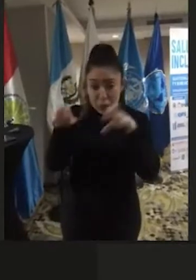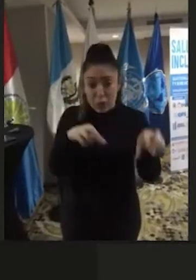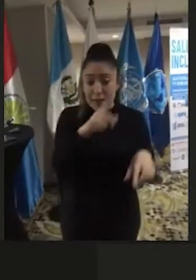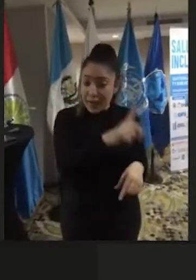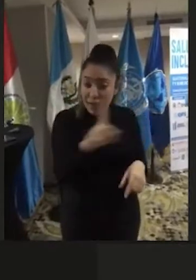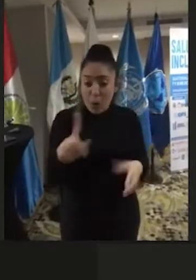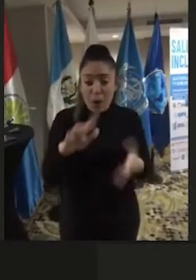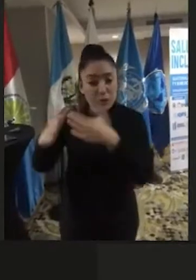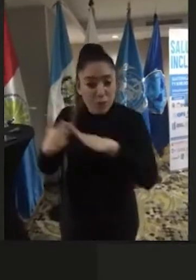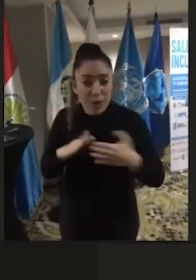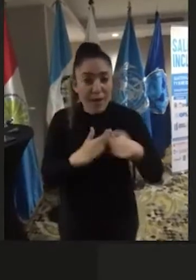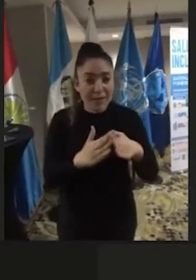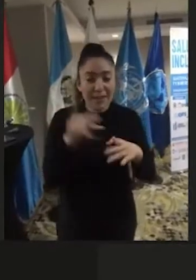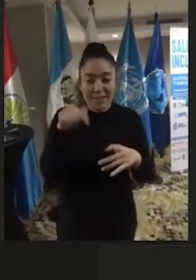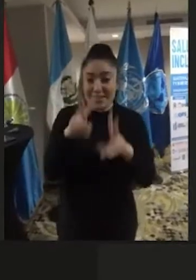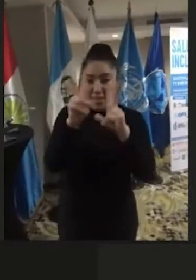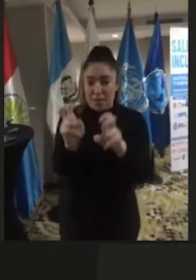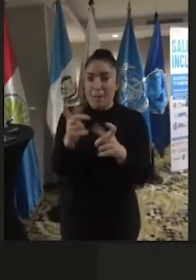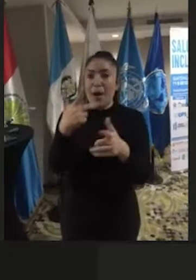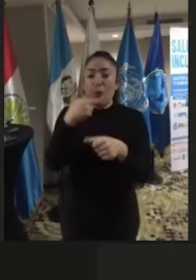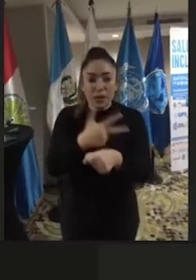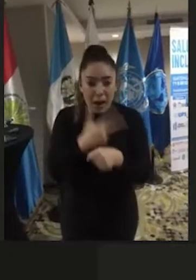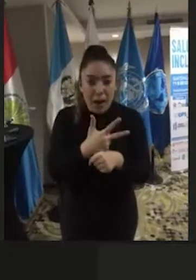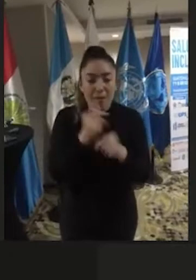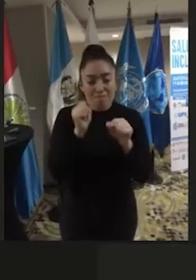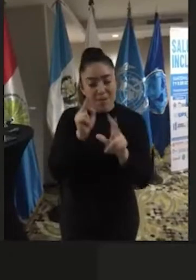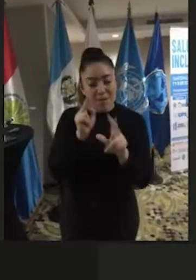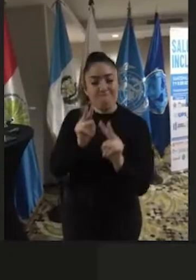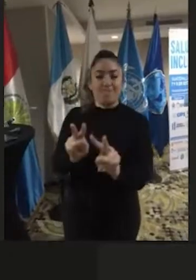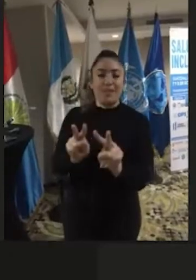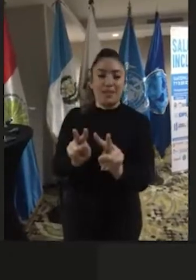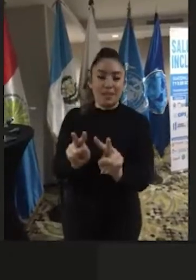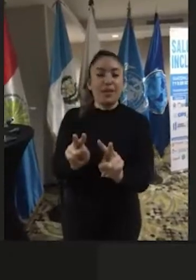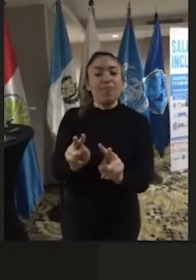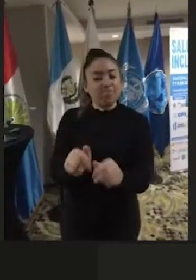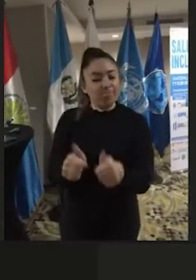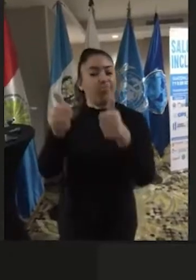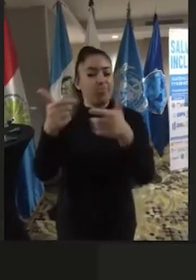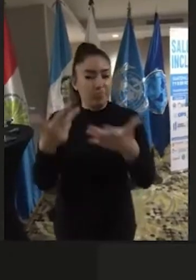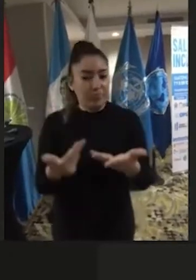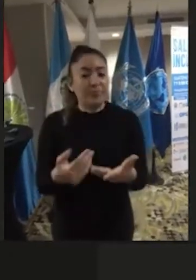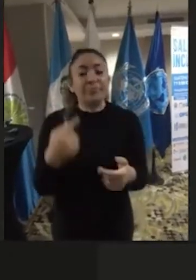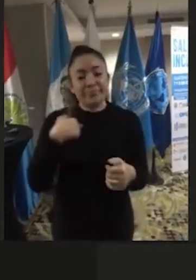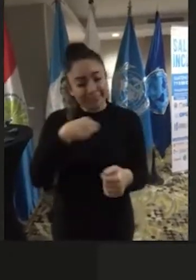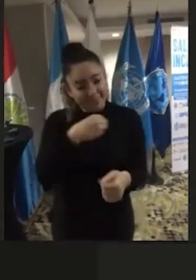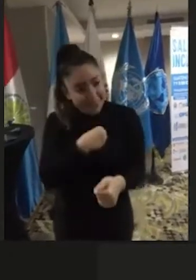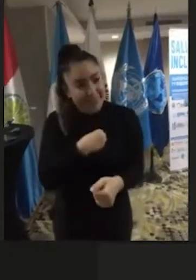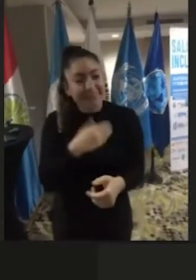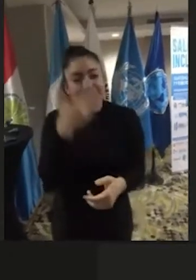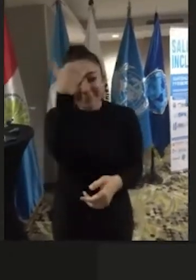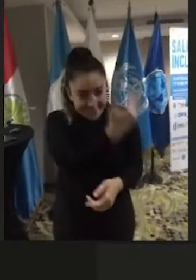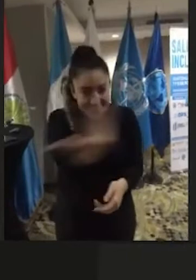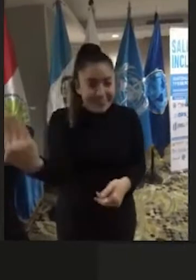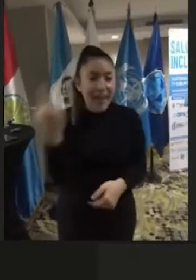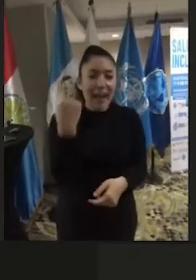comunidades, en este caso de Guatemala, puedan verlas efectivas. Así que queremos agradecer a cada